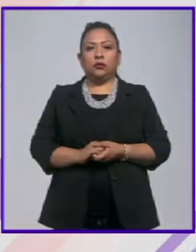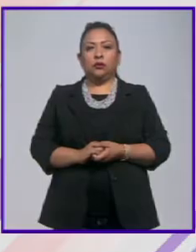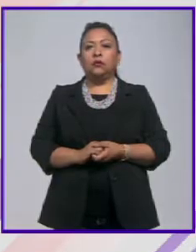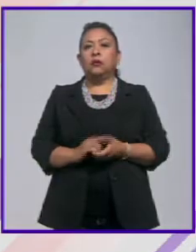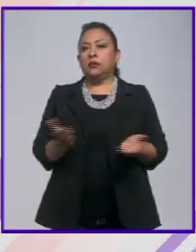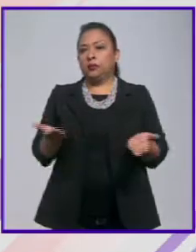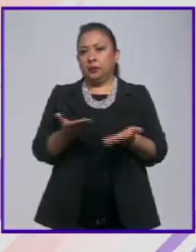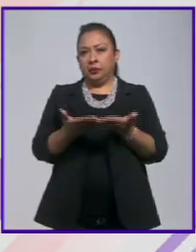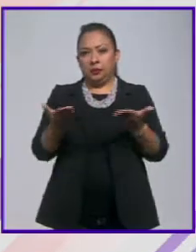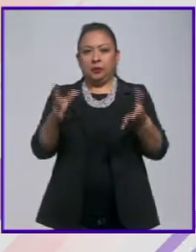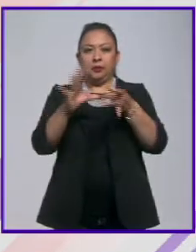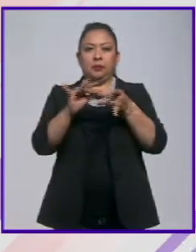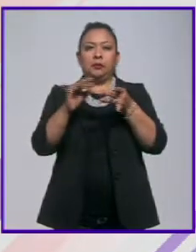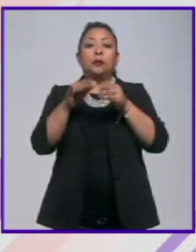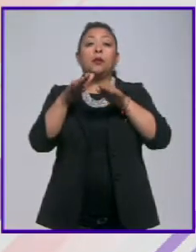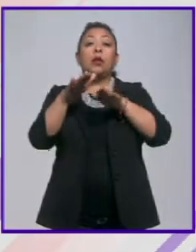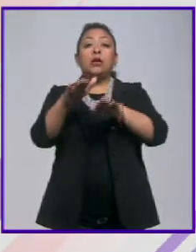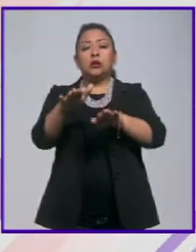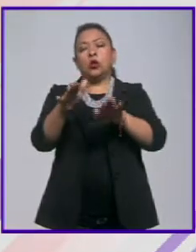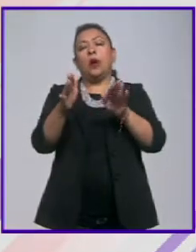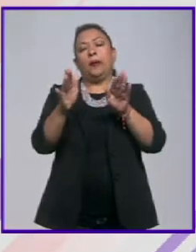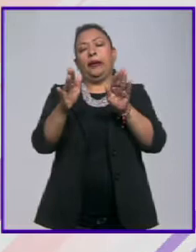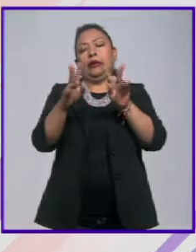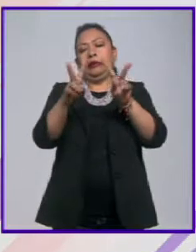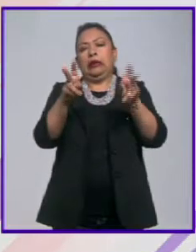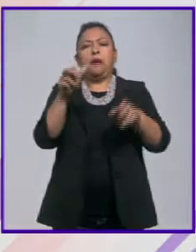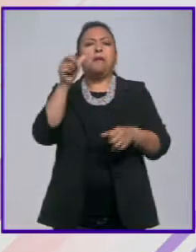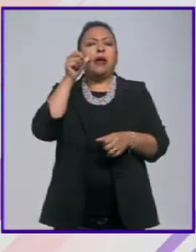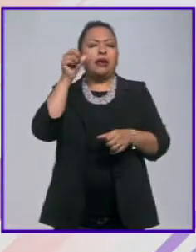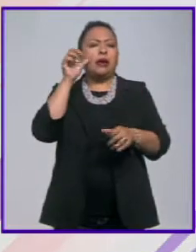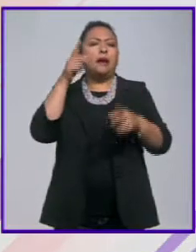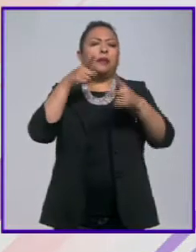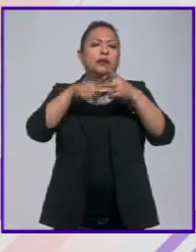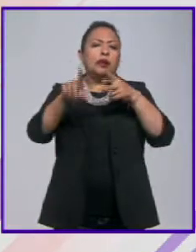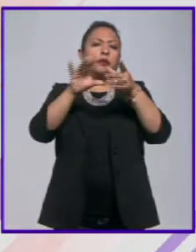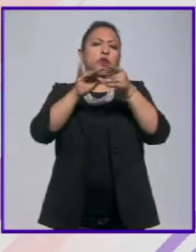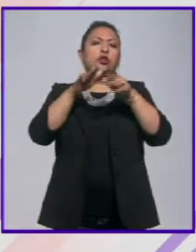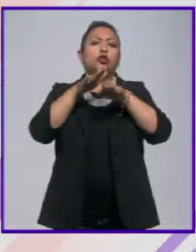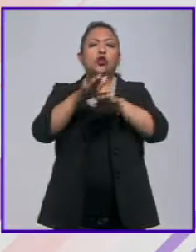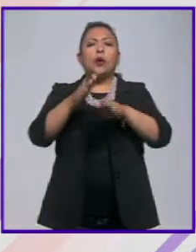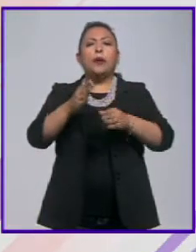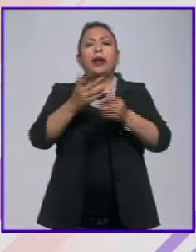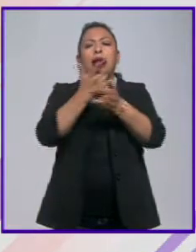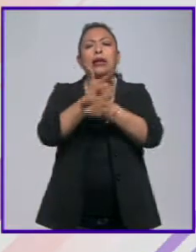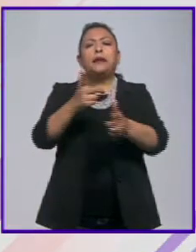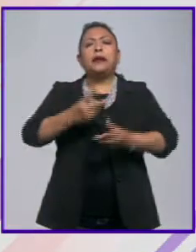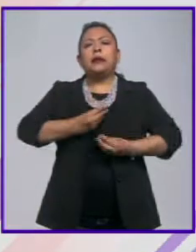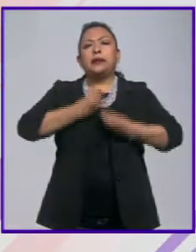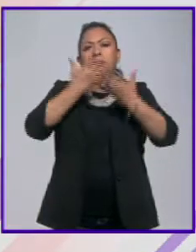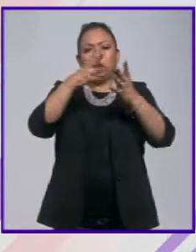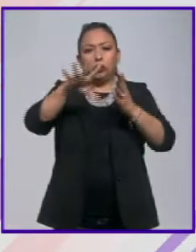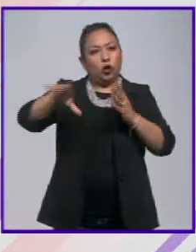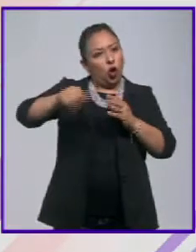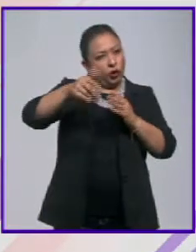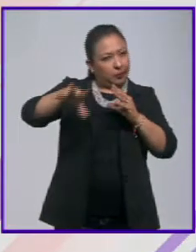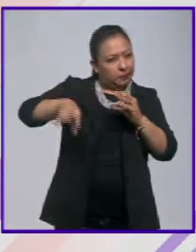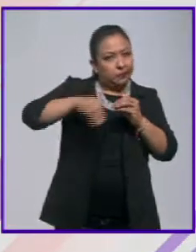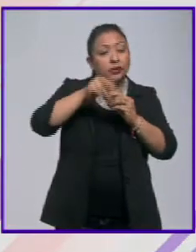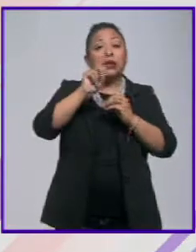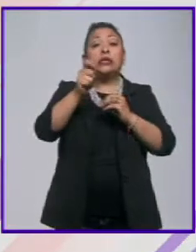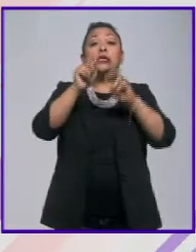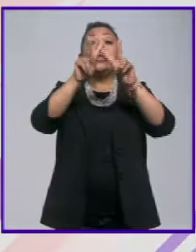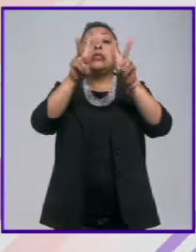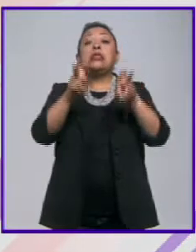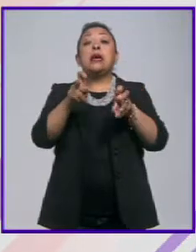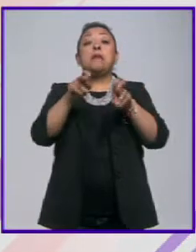Vamos a platicar acerca de un asunto que ya ayer comentábamos en torno a la libertad de expresión y que además a esto se le une otro factor que es el